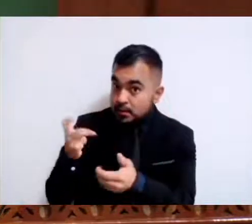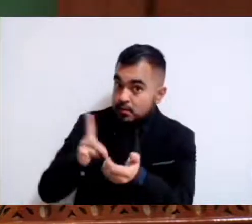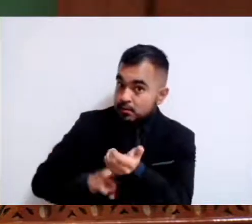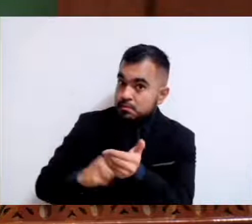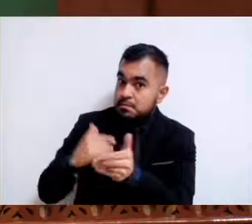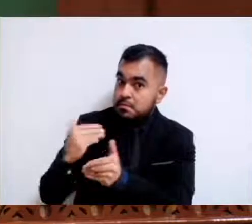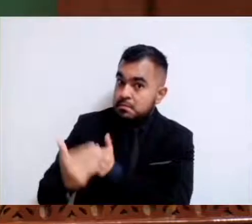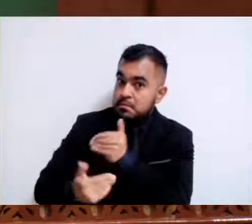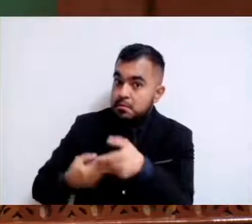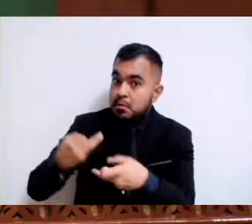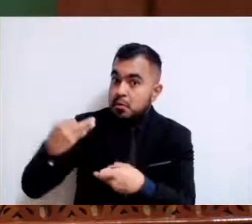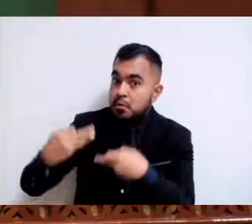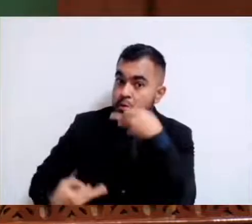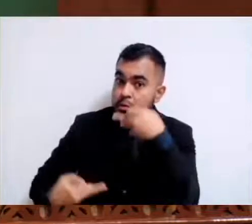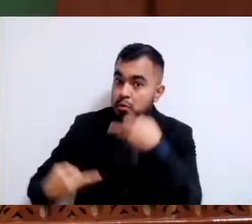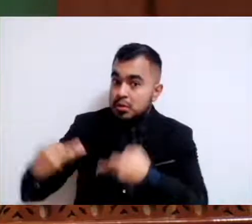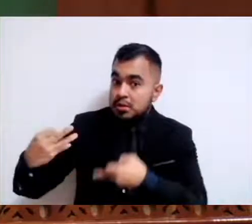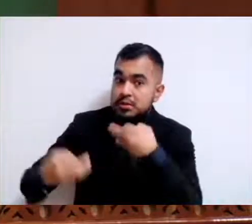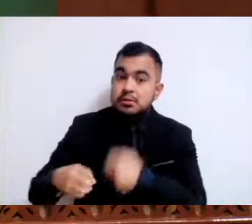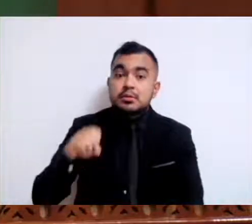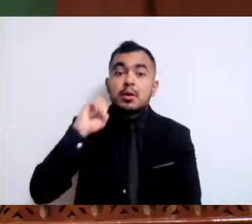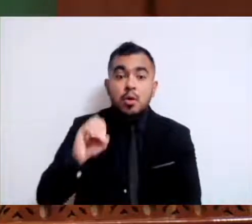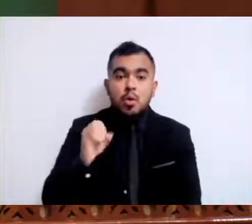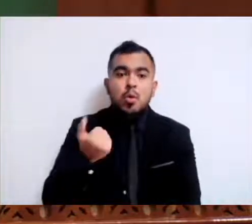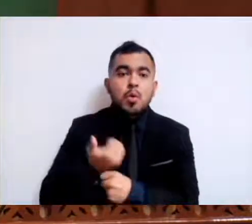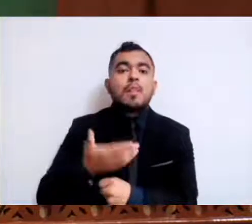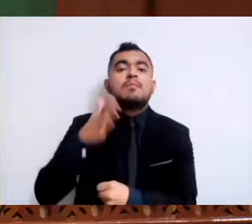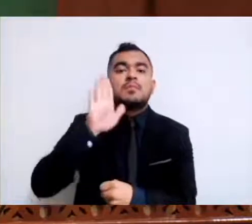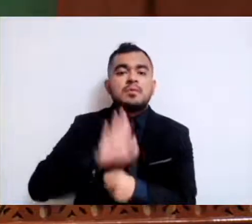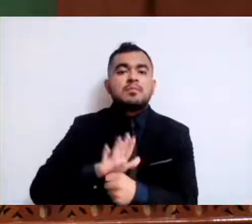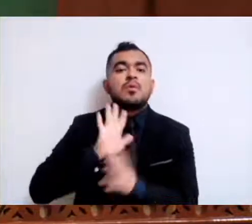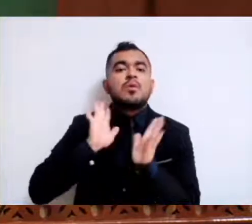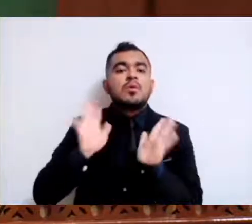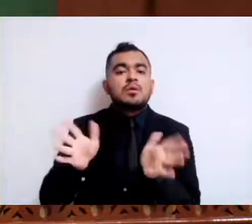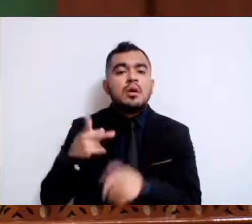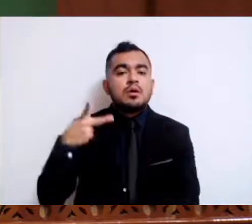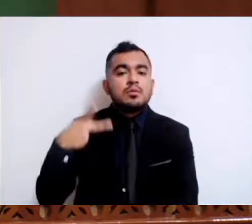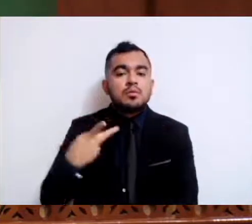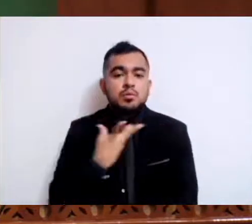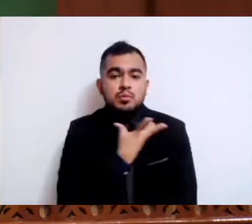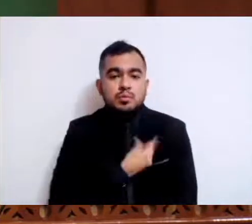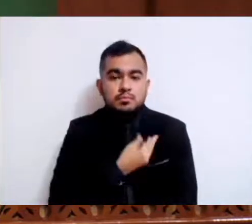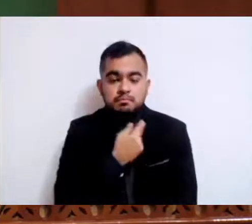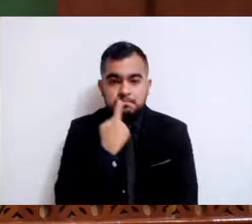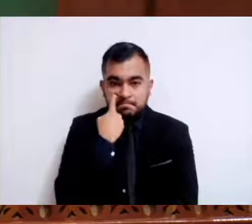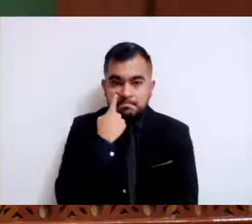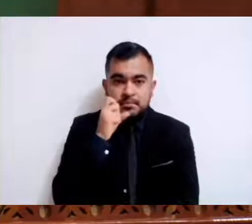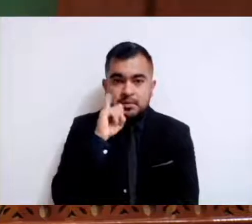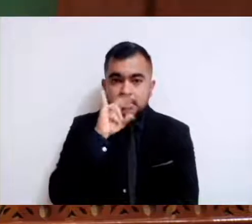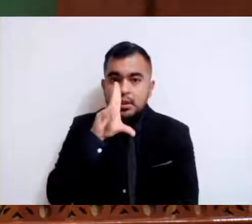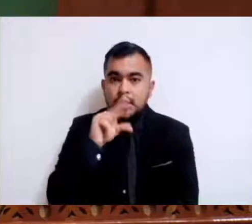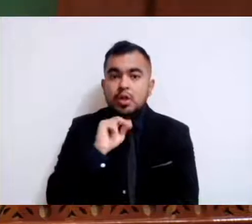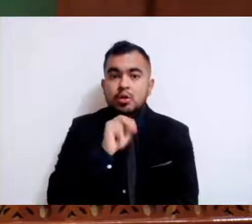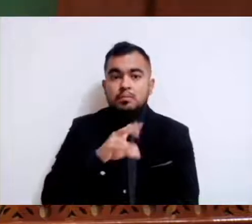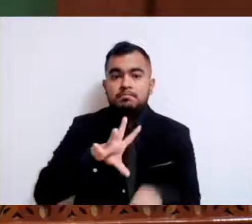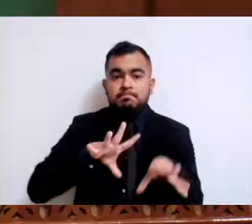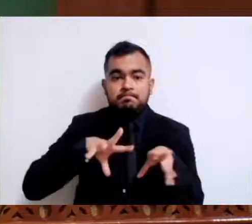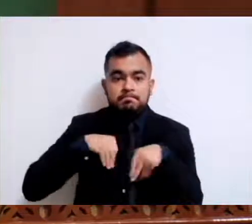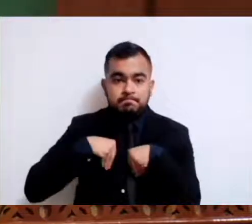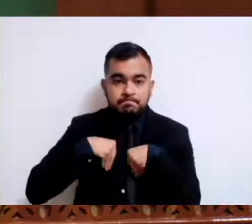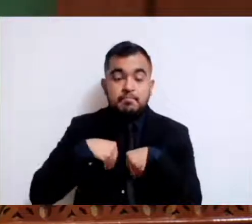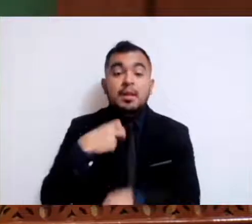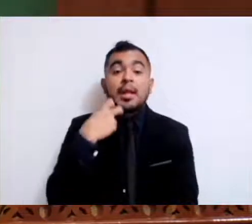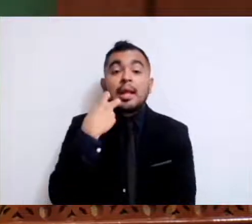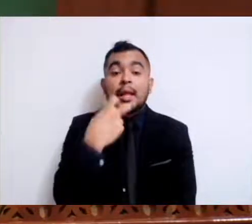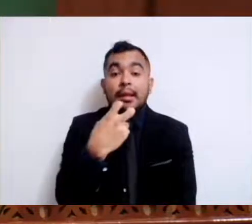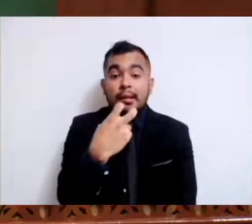administrativo, se determine la situación jurídica de sus hijos. Por lo anterior, se beneficiará a las niñas